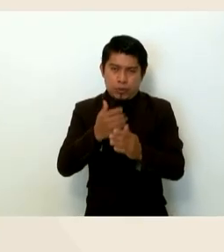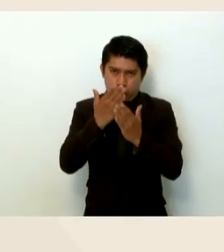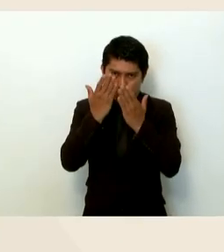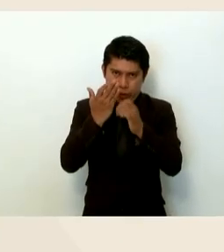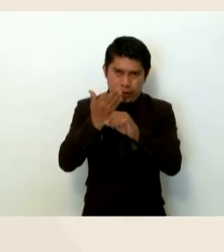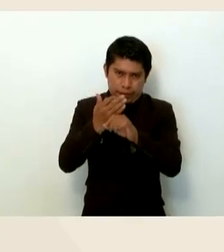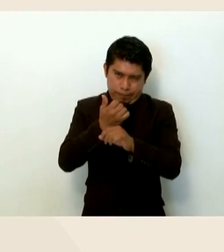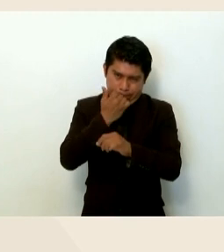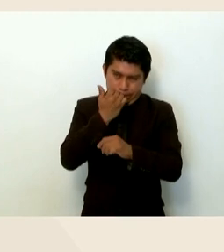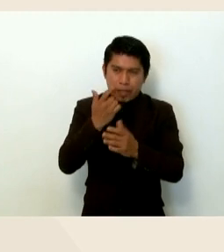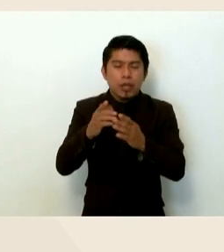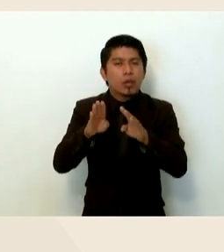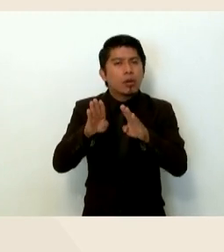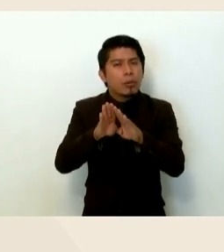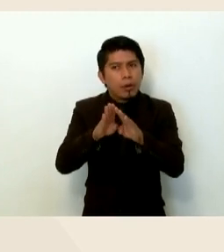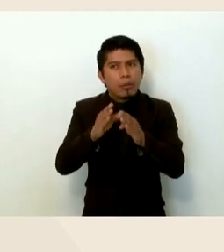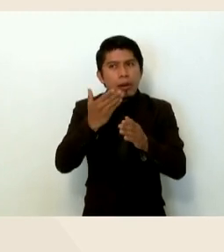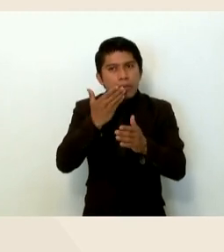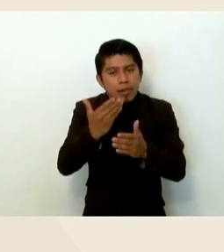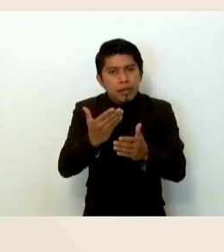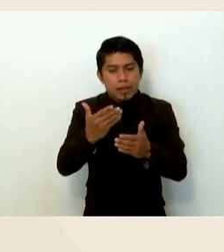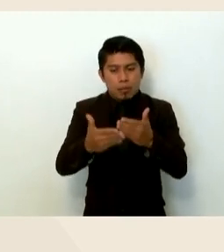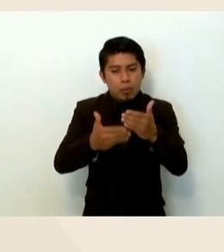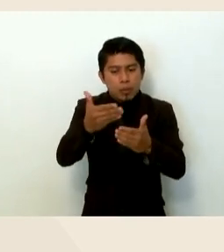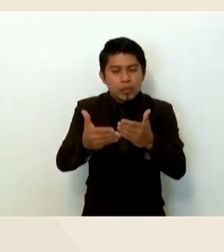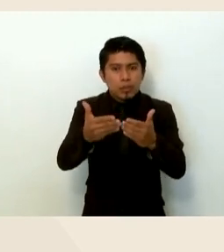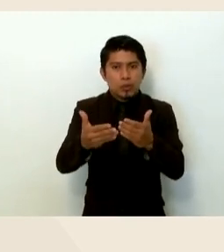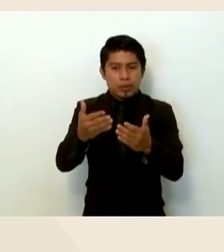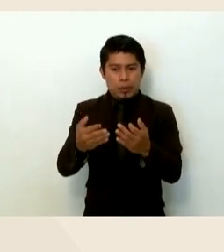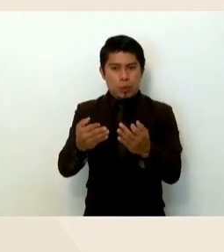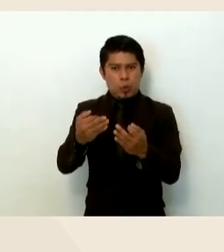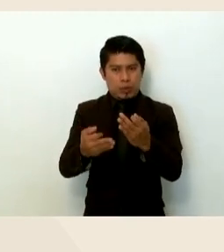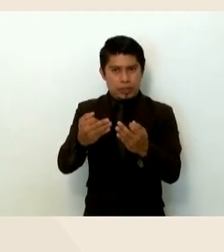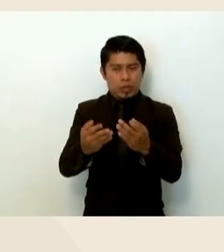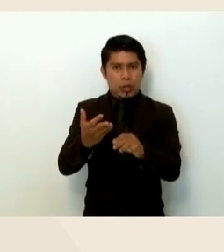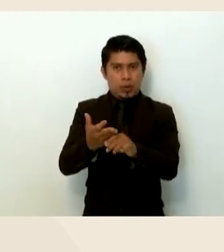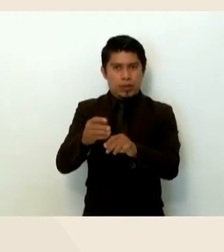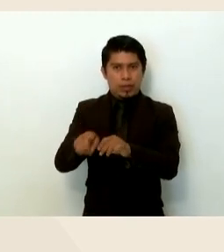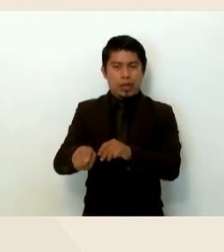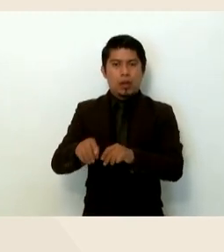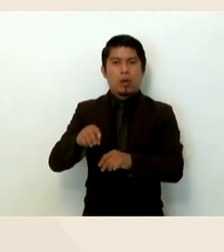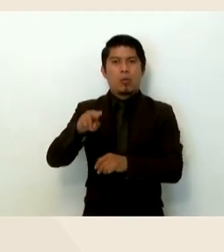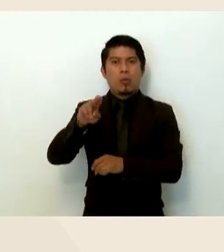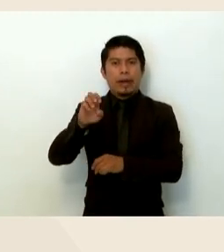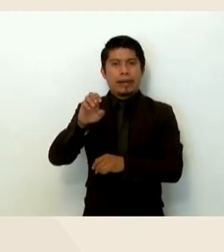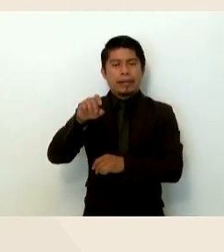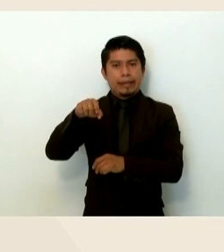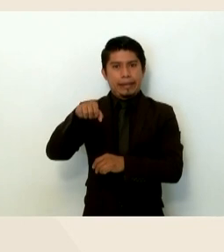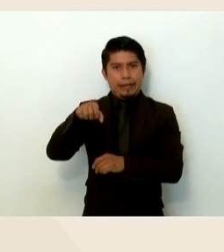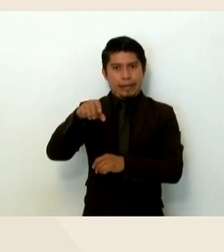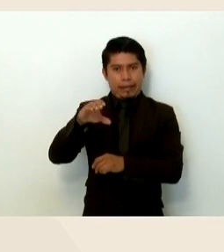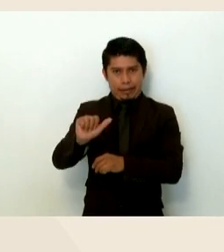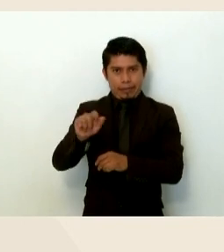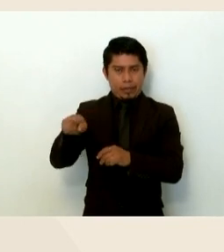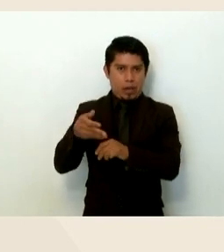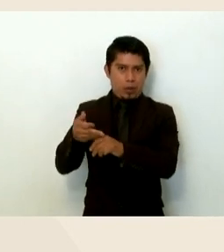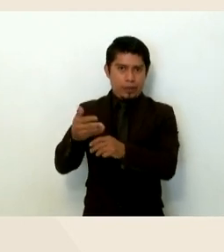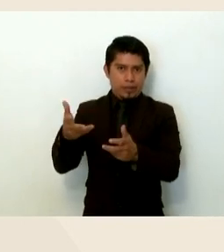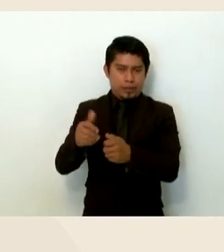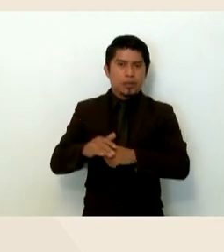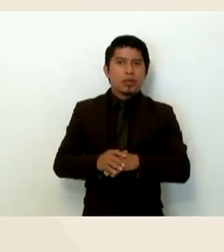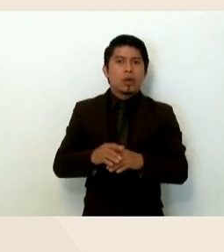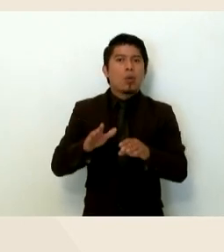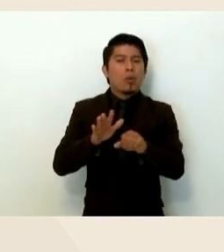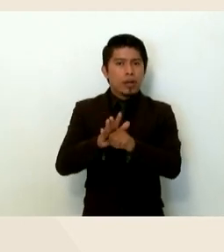cómo va y va bien el proceso de judicialización que está haciendo la huelga en estos momentos, cuáles